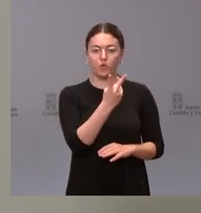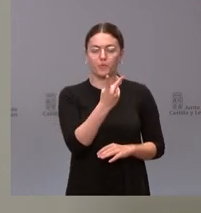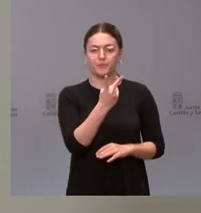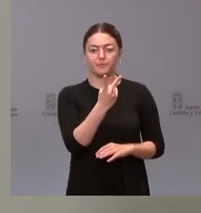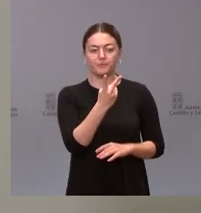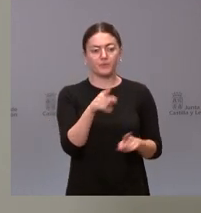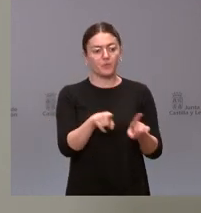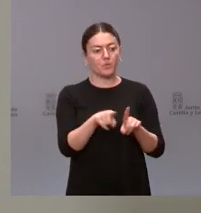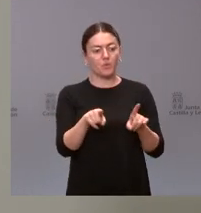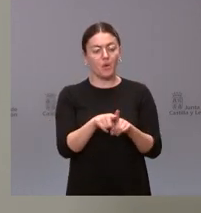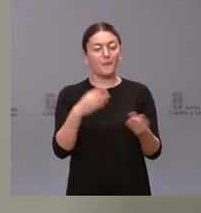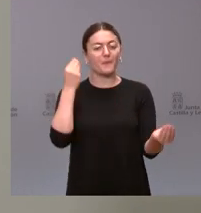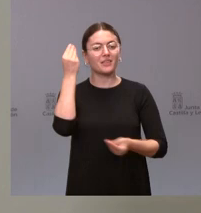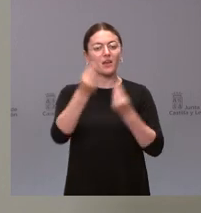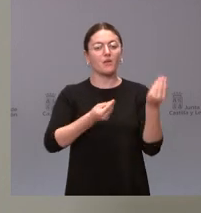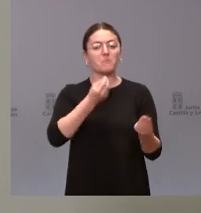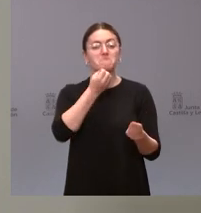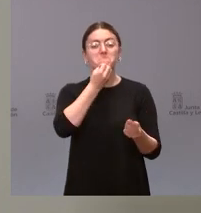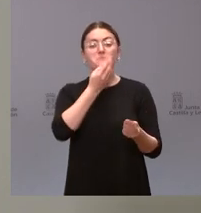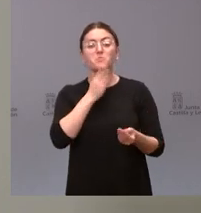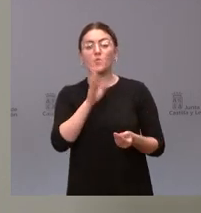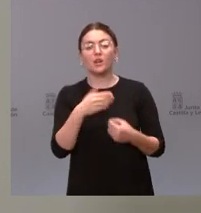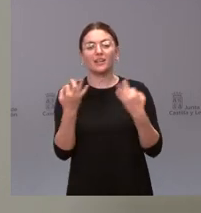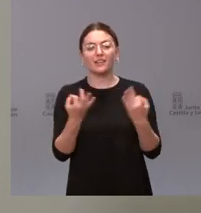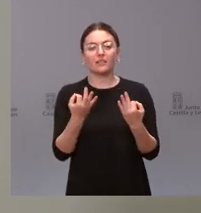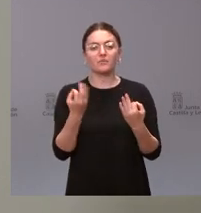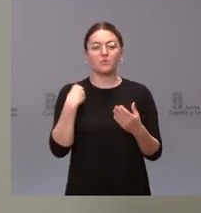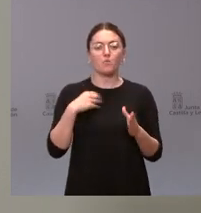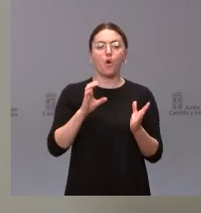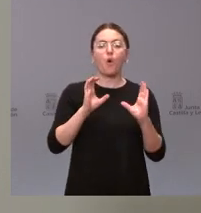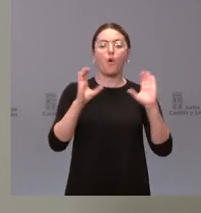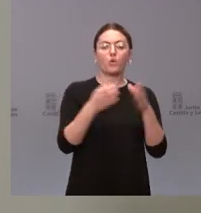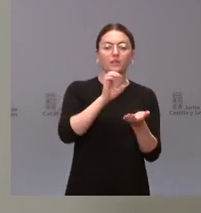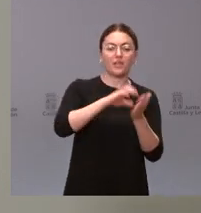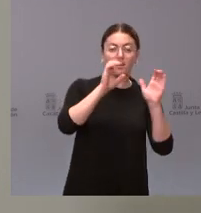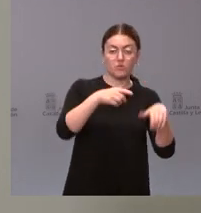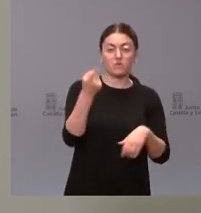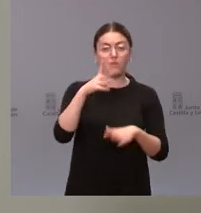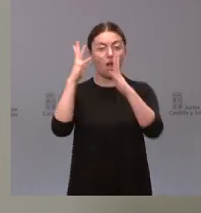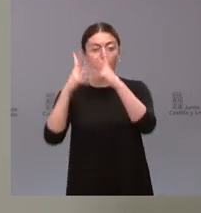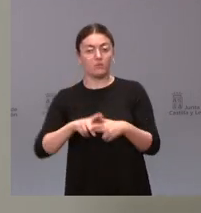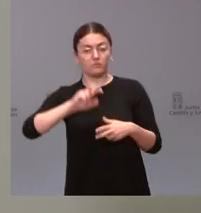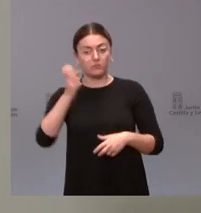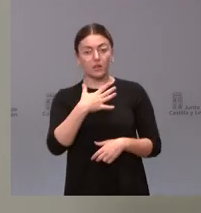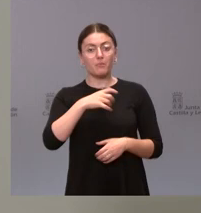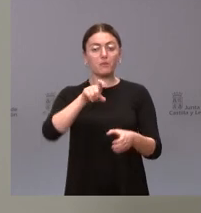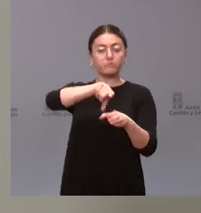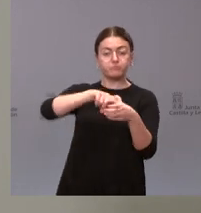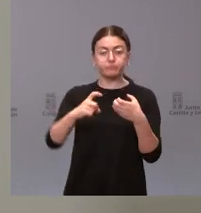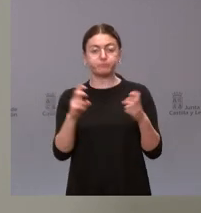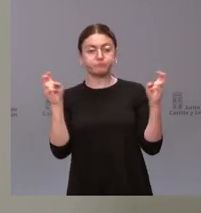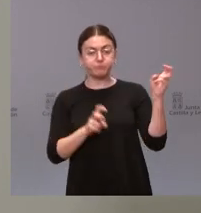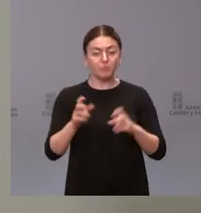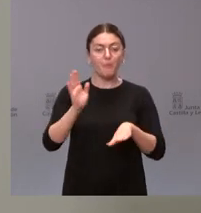estimaban que era oportuno pues la presencia de la Junta de Castilla y León y del resto de administraciones para que pudiéramos contribuir